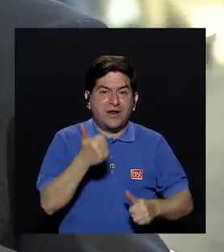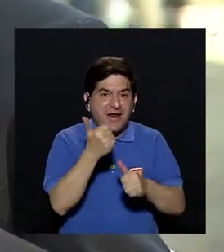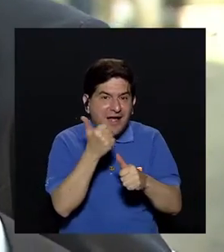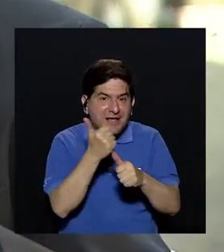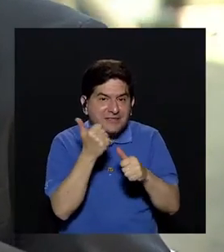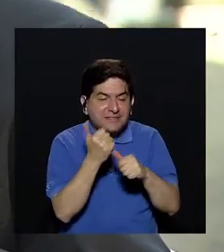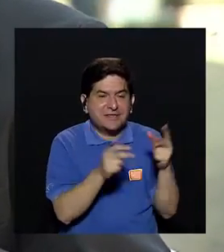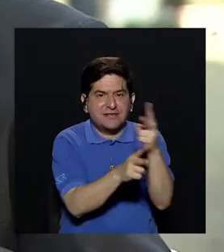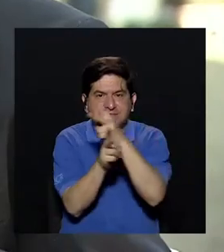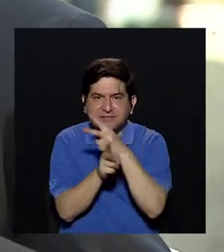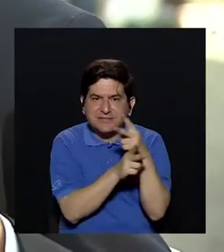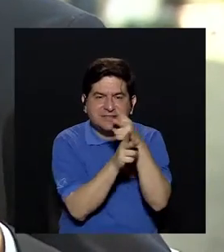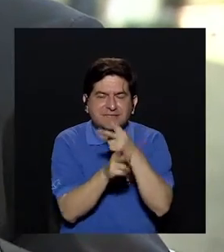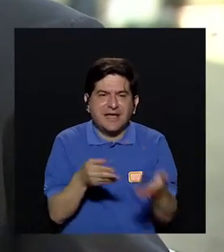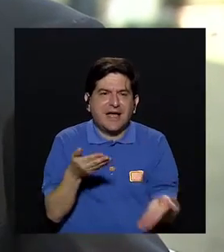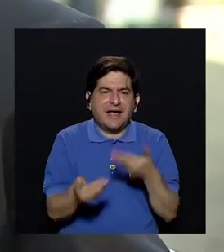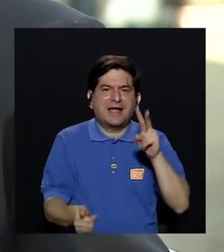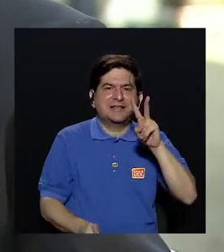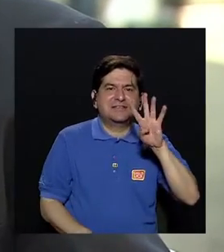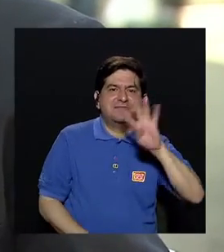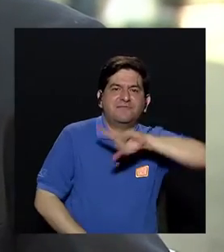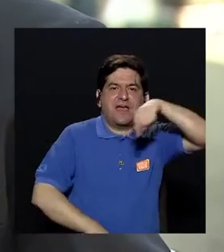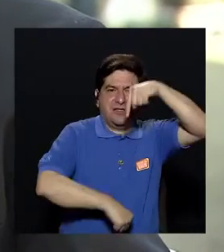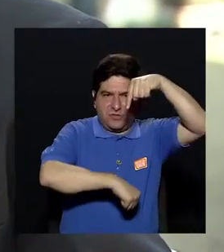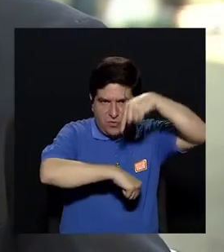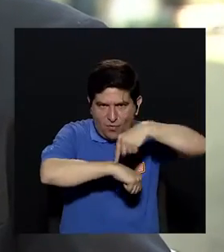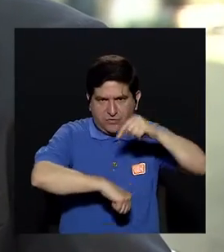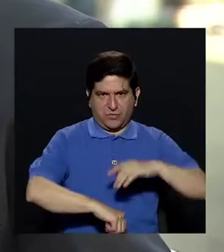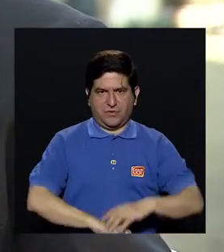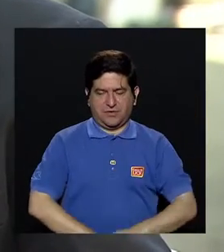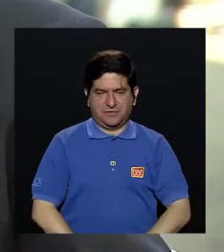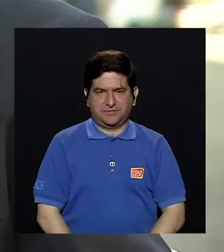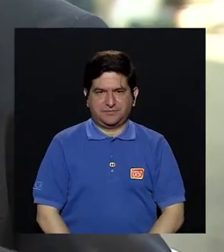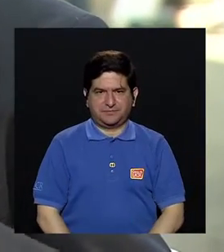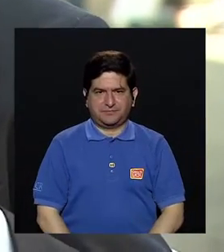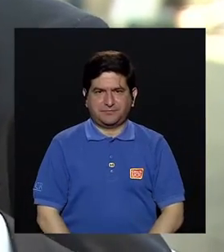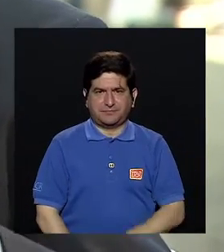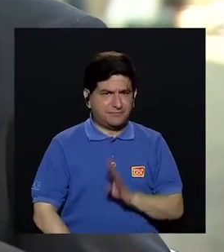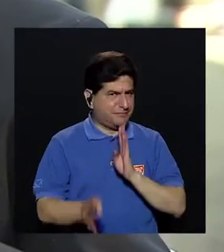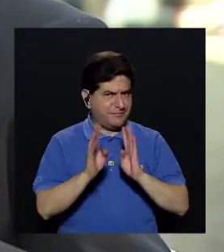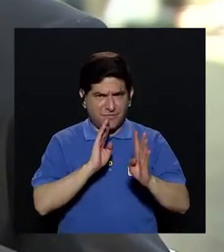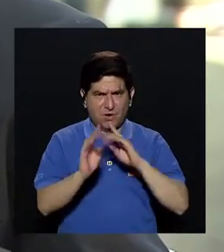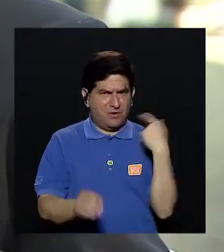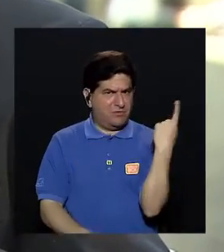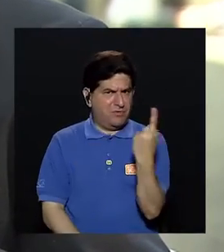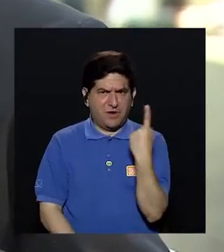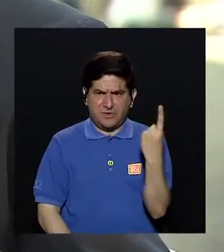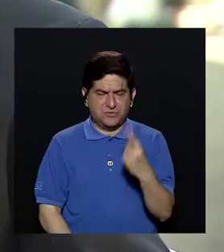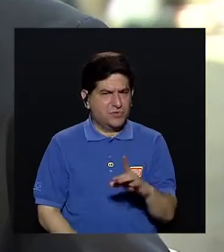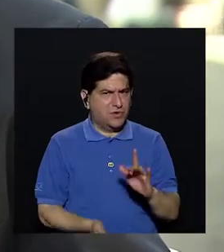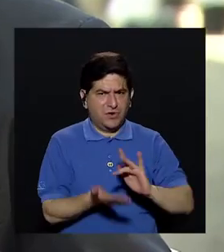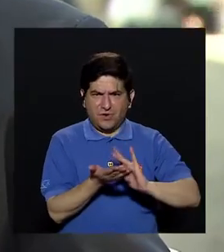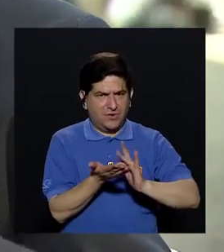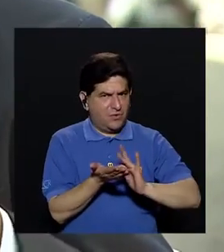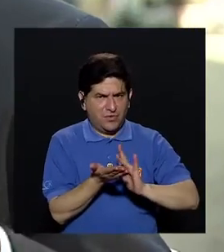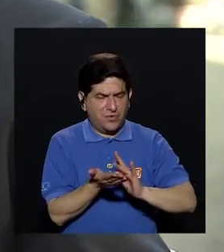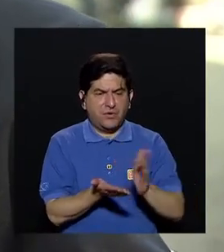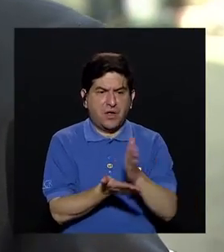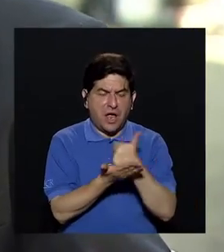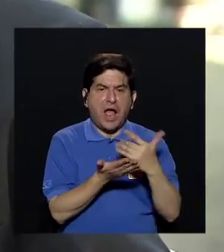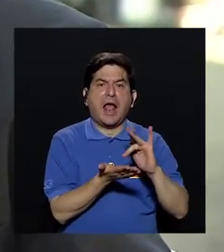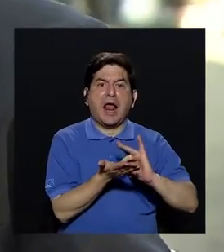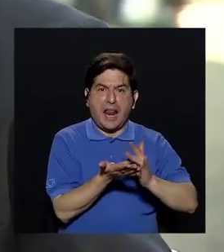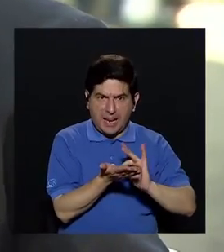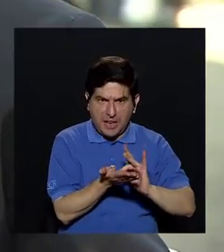asistencia y supervisión prácticamente las 24 horas del día. No estamos hablando solamente de los medicamentos, que hay